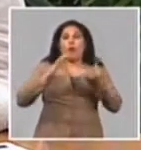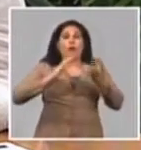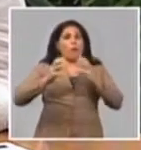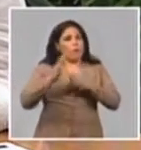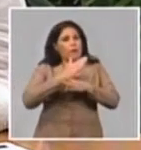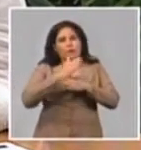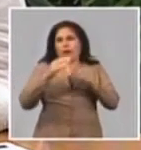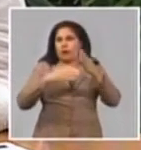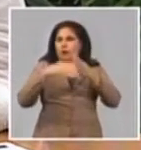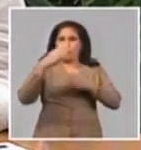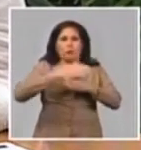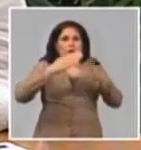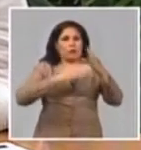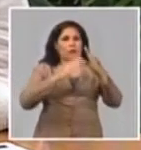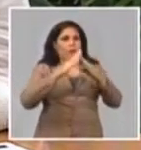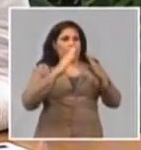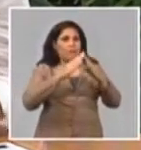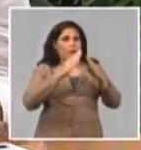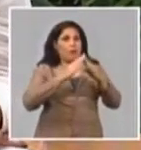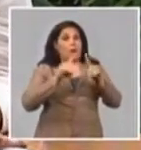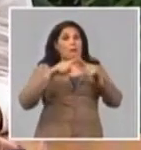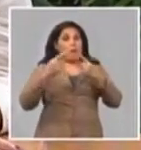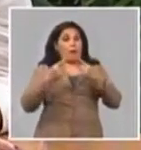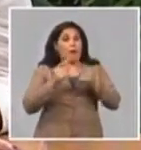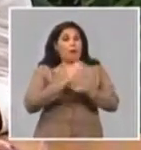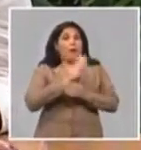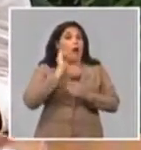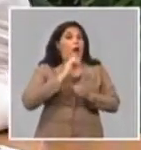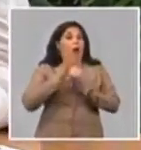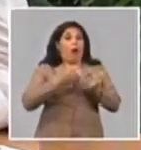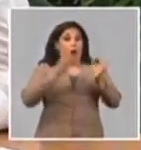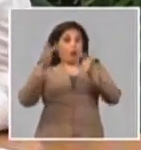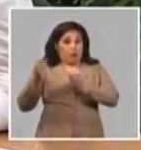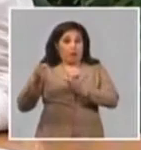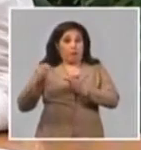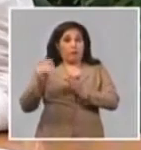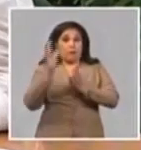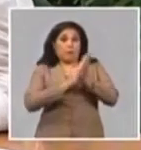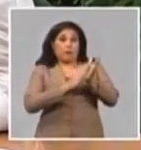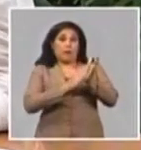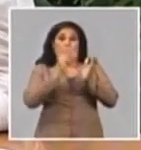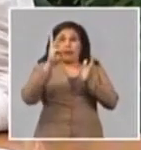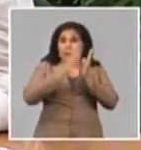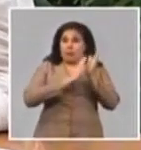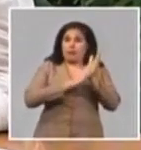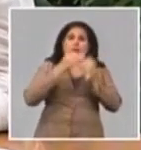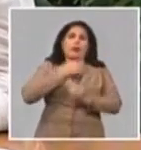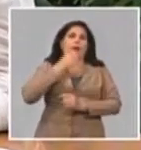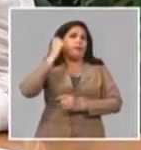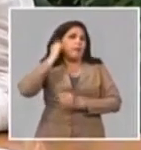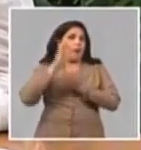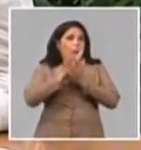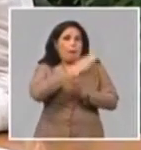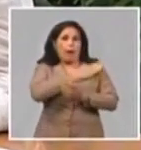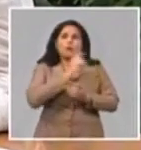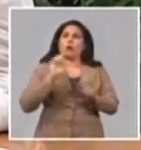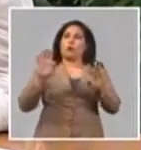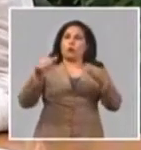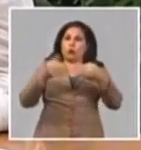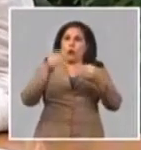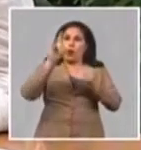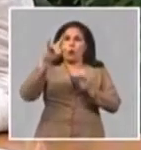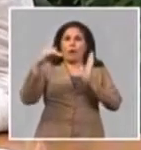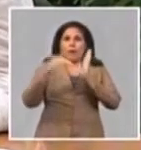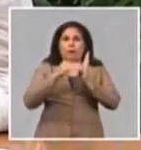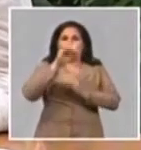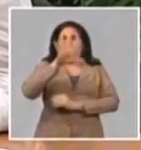y hay que decir que hasta el cierre del primer trimestre del año hemos concluido 9